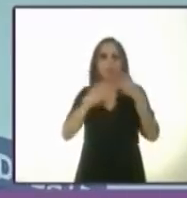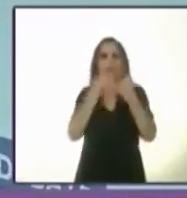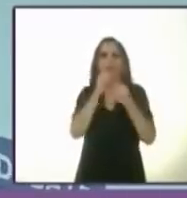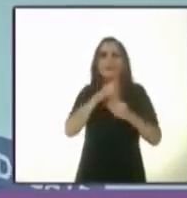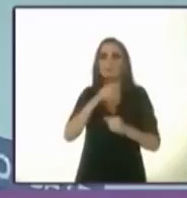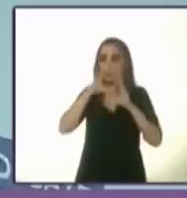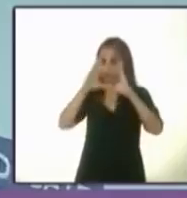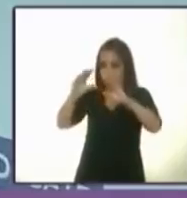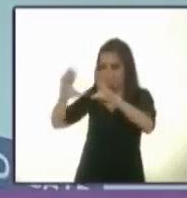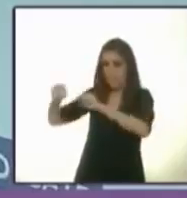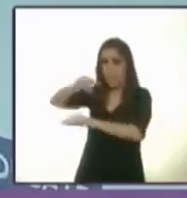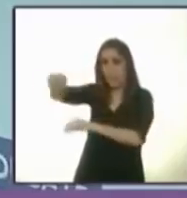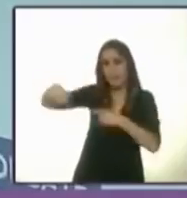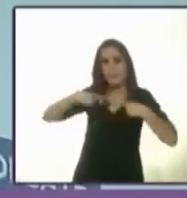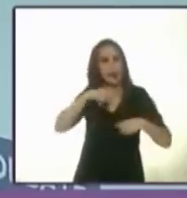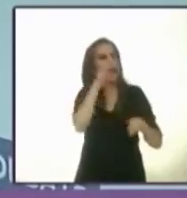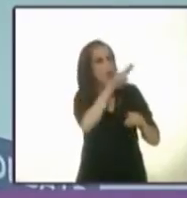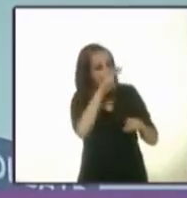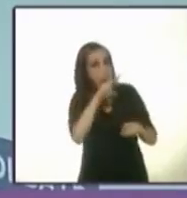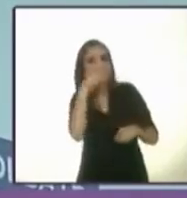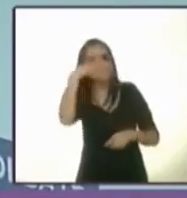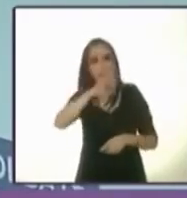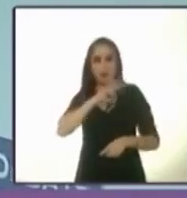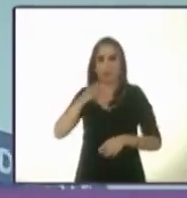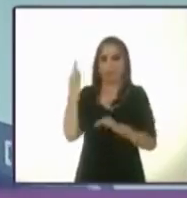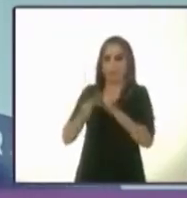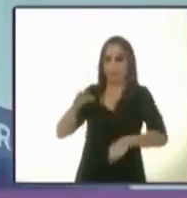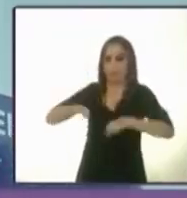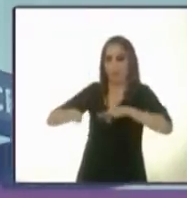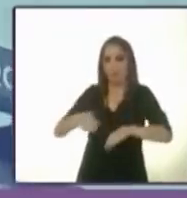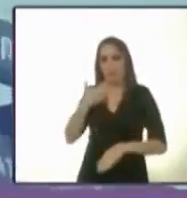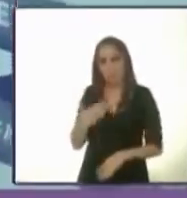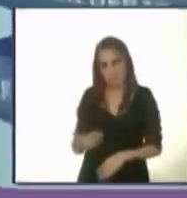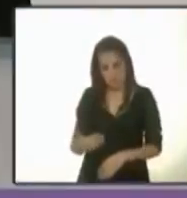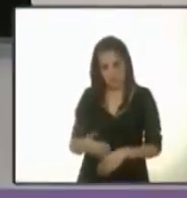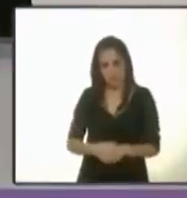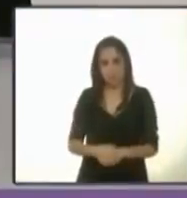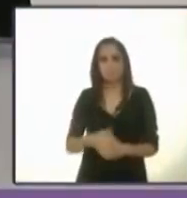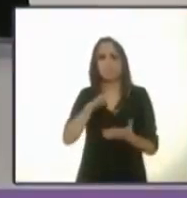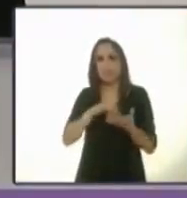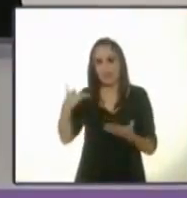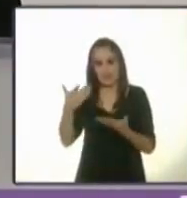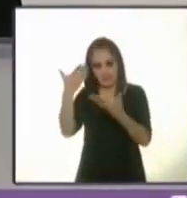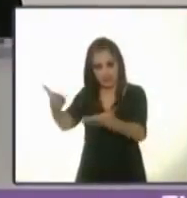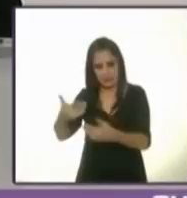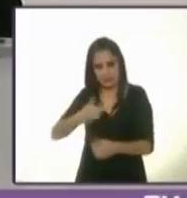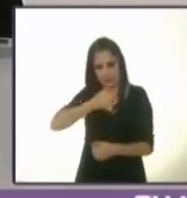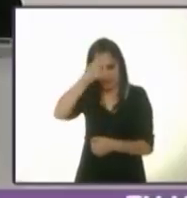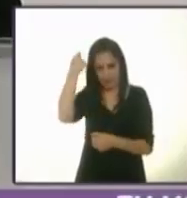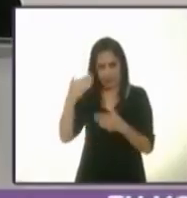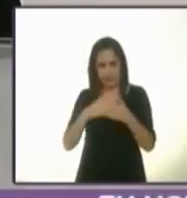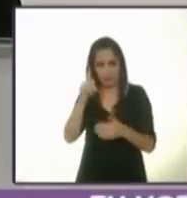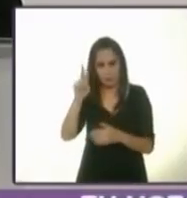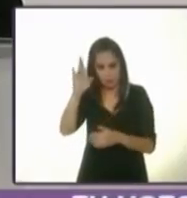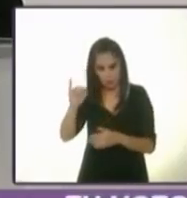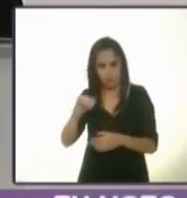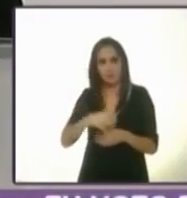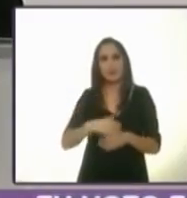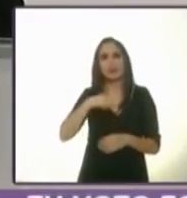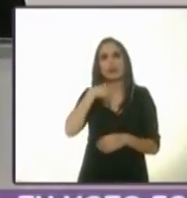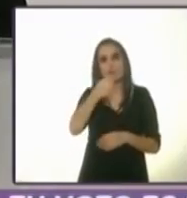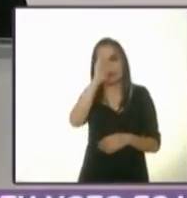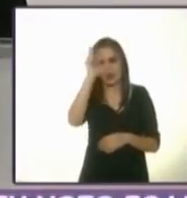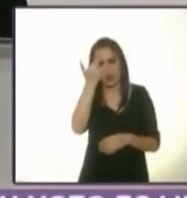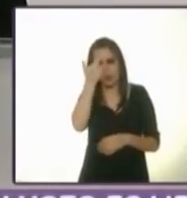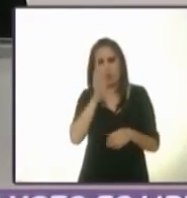herramientas necesarias para que puedan cumplir con sus servicios. Muchísimas gracias, candidata. Purificación Carpintera. Le recuerdo los